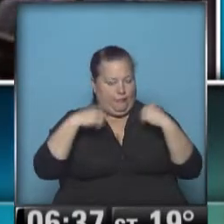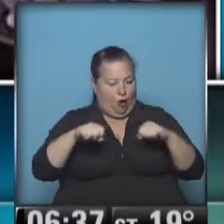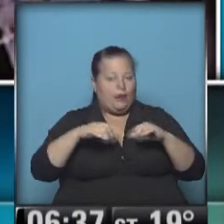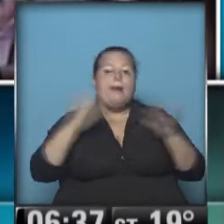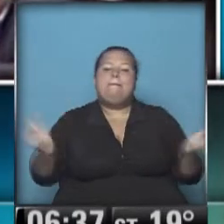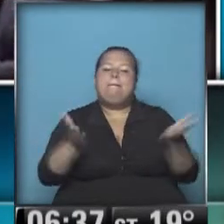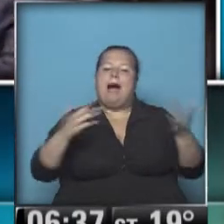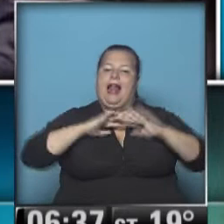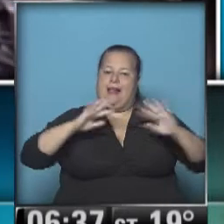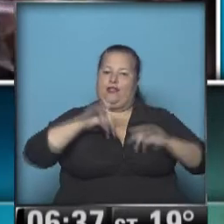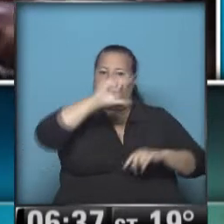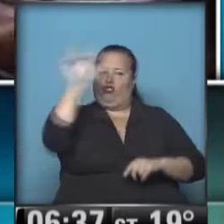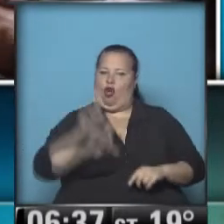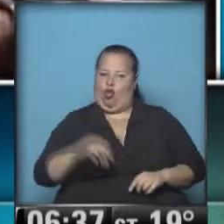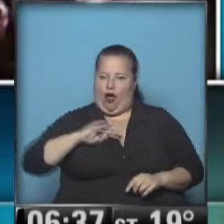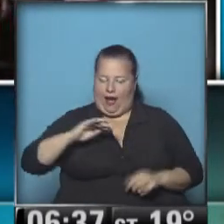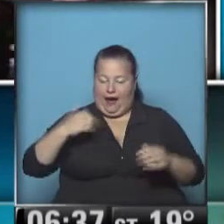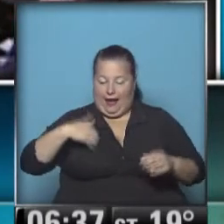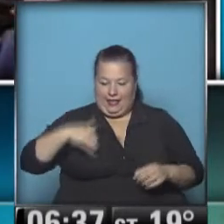promueve la actividad en todo el país.